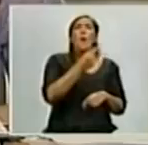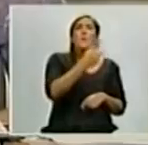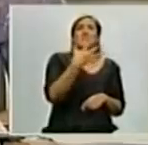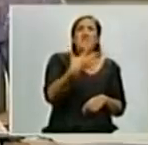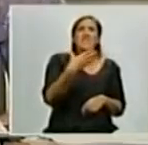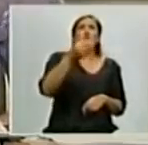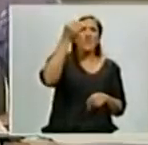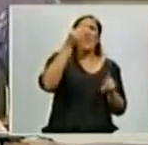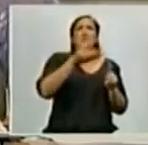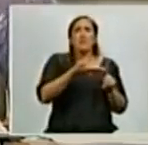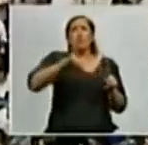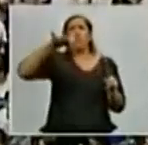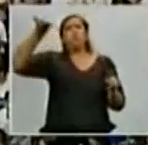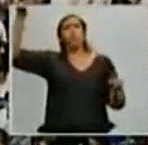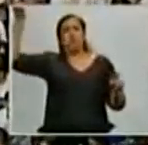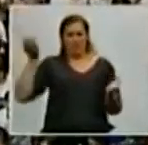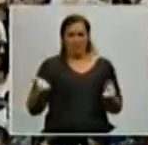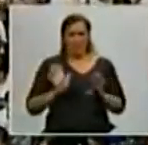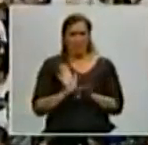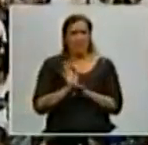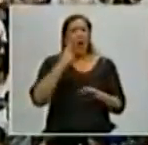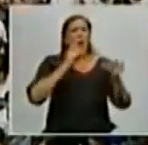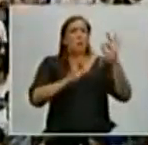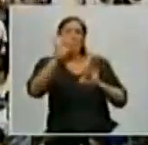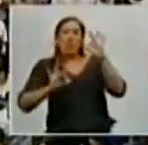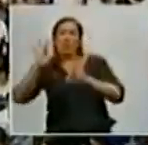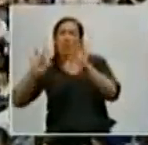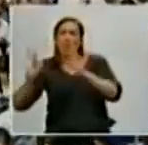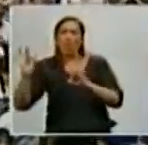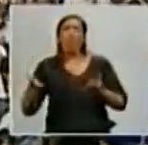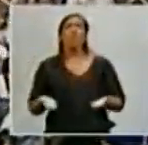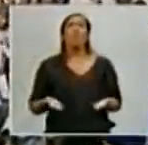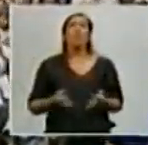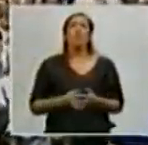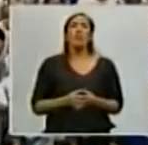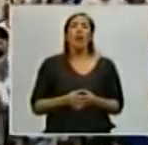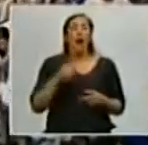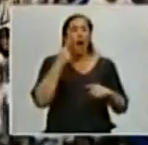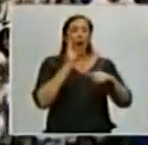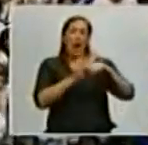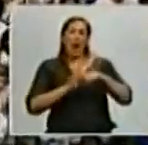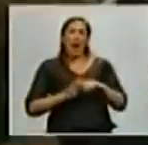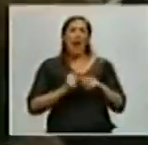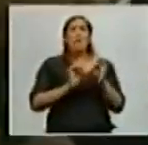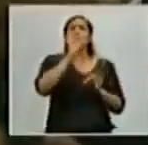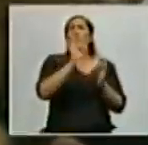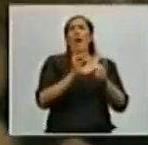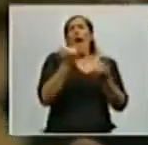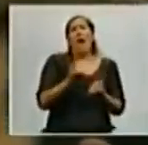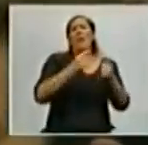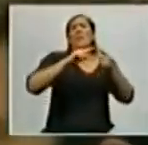Mídanlos, mídanlo con el índice que quieran,